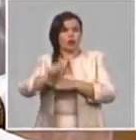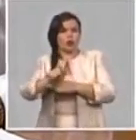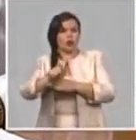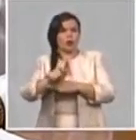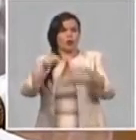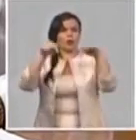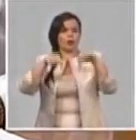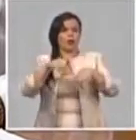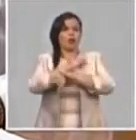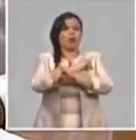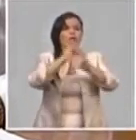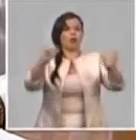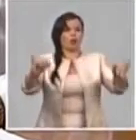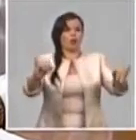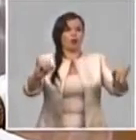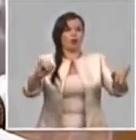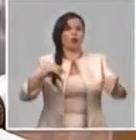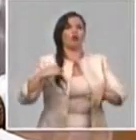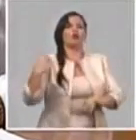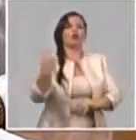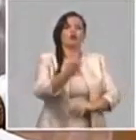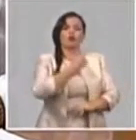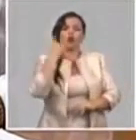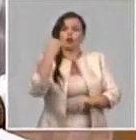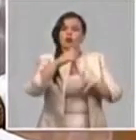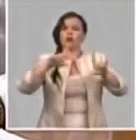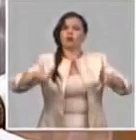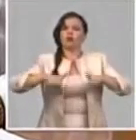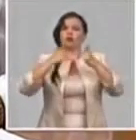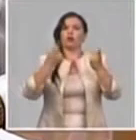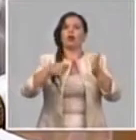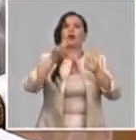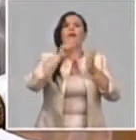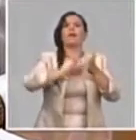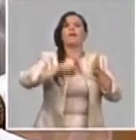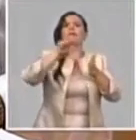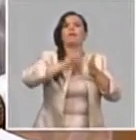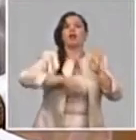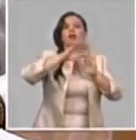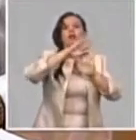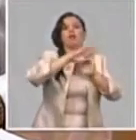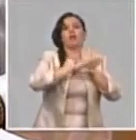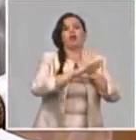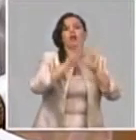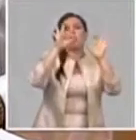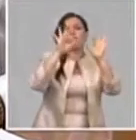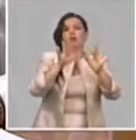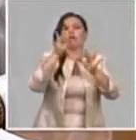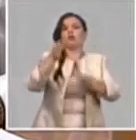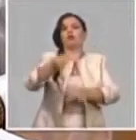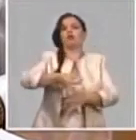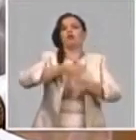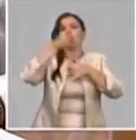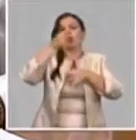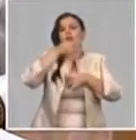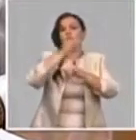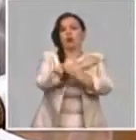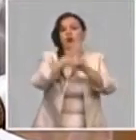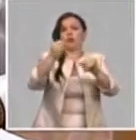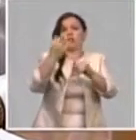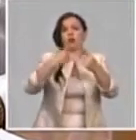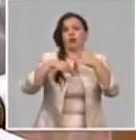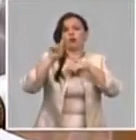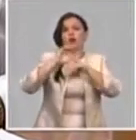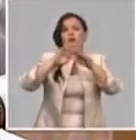a nuestro pueblo que se confeccionó el plan de medidas que se discutió, tal y como informamos en pasada Mesa Redonda, se